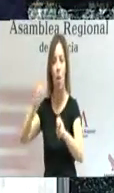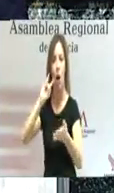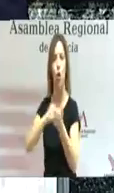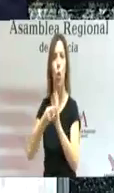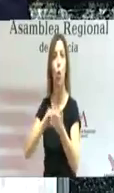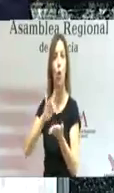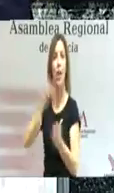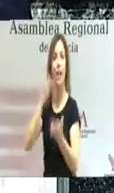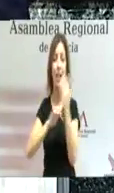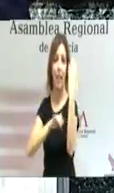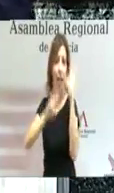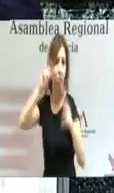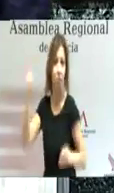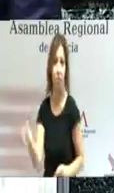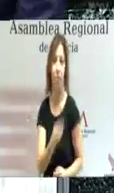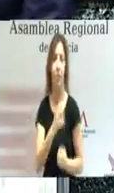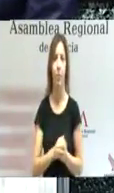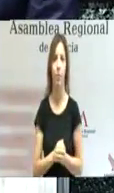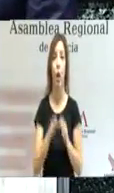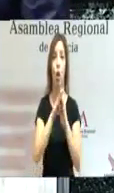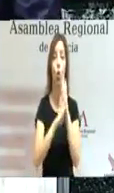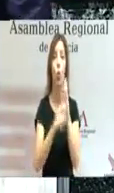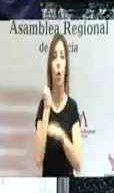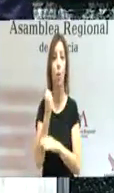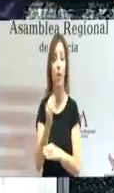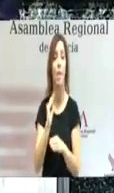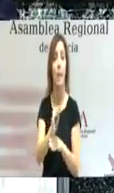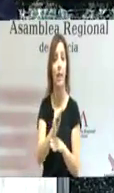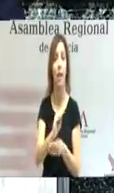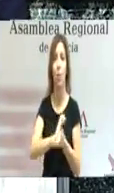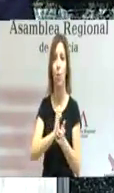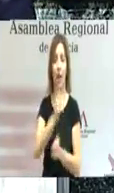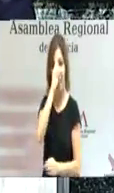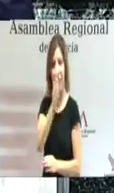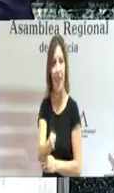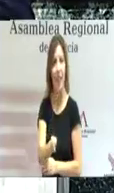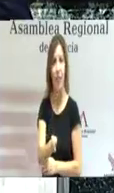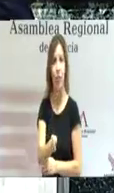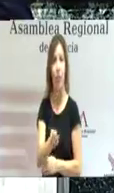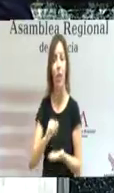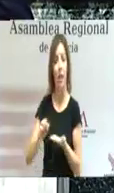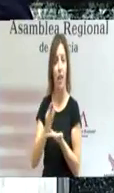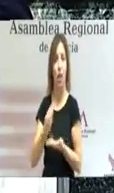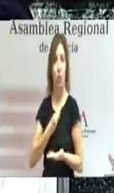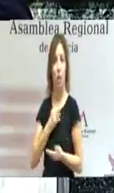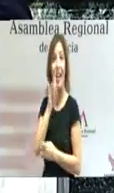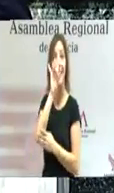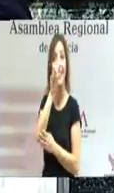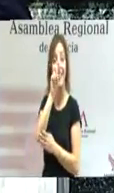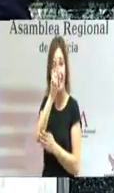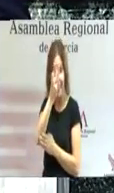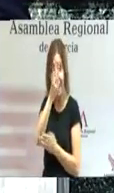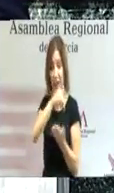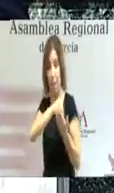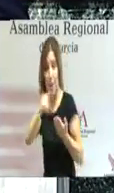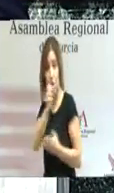digitales. Y vamos a poner en marcha un programa de préstamos directos gestionados por el Gobierno regional dotado con 13 millones de euros para empresas que